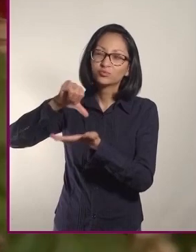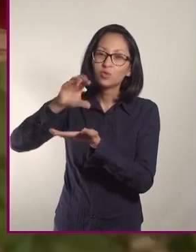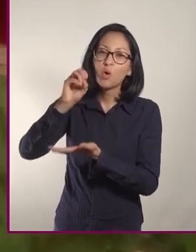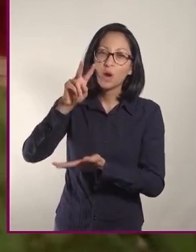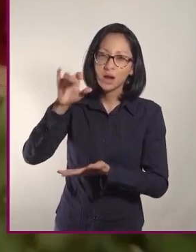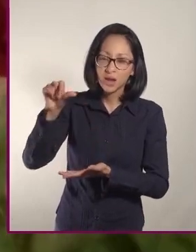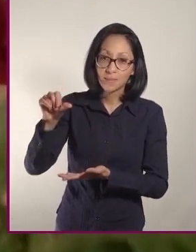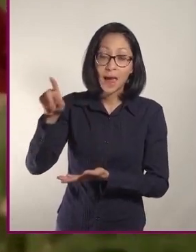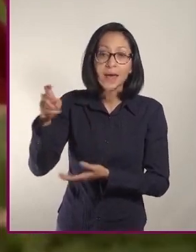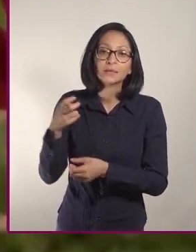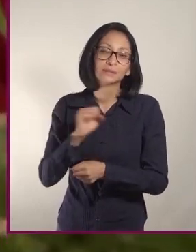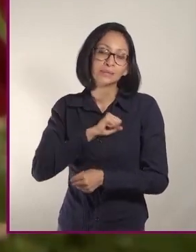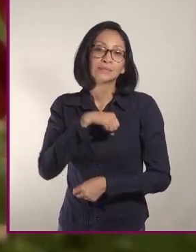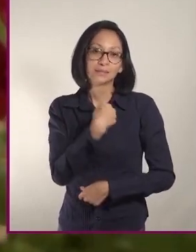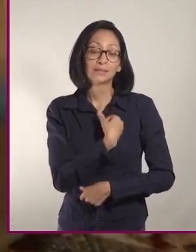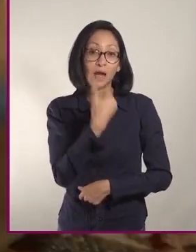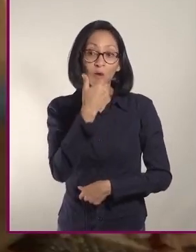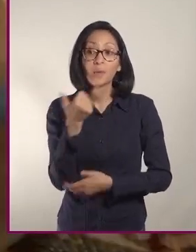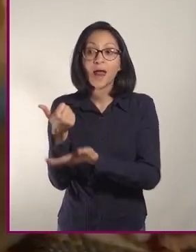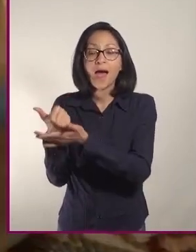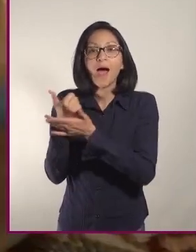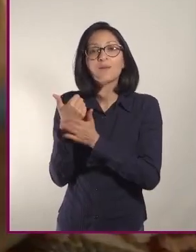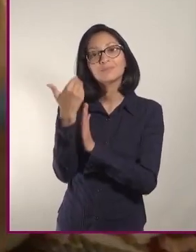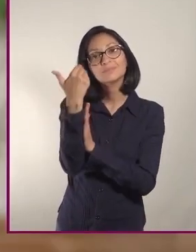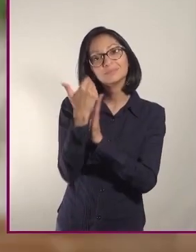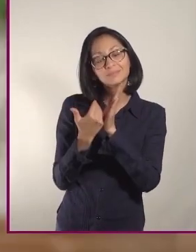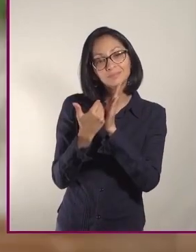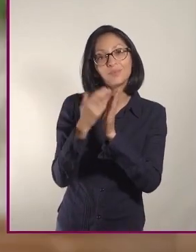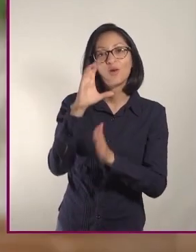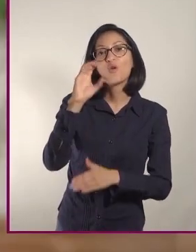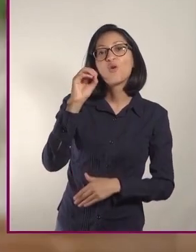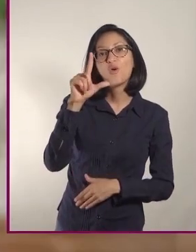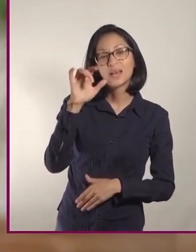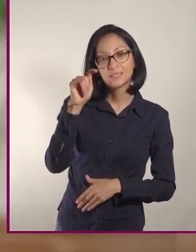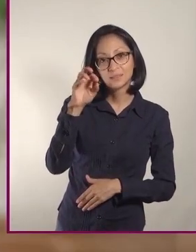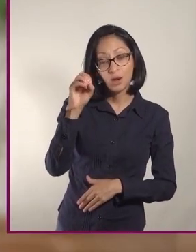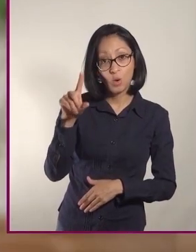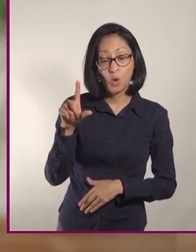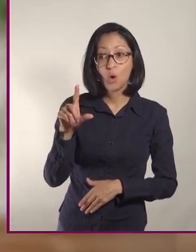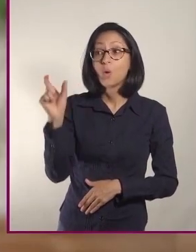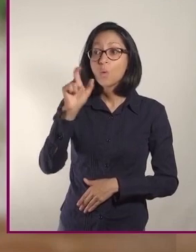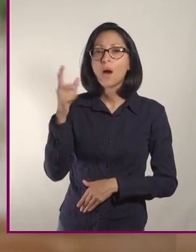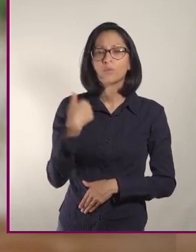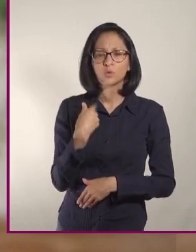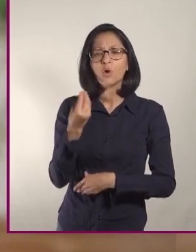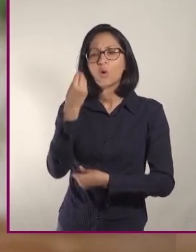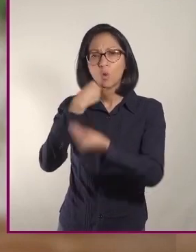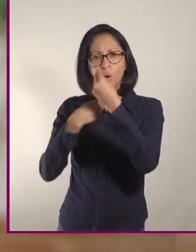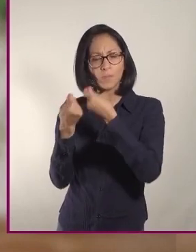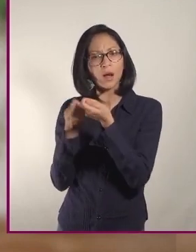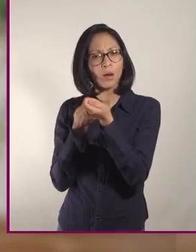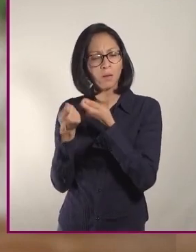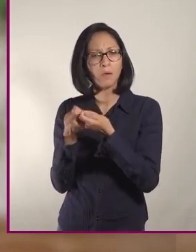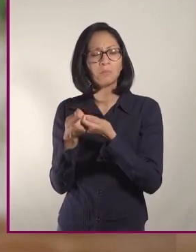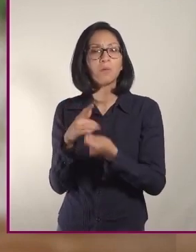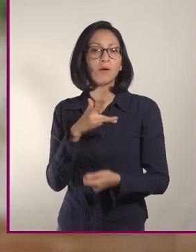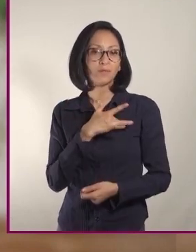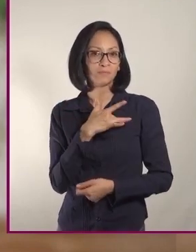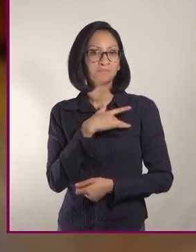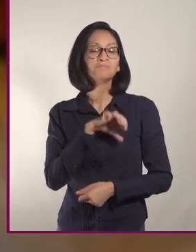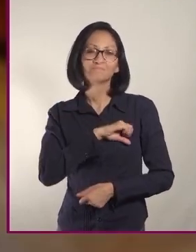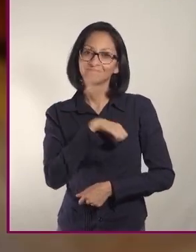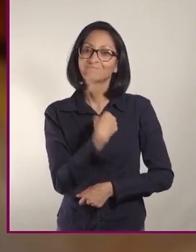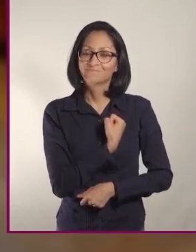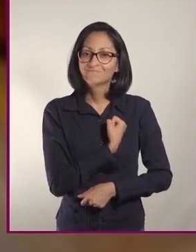justo el tipo de grasa que ayuda a reducir el colesterol. Su consumo moderado ayuda a mantener el corazón en un estado saludable.